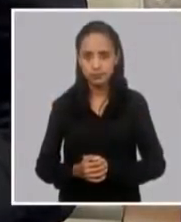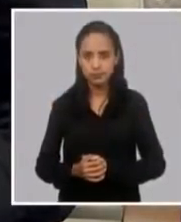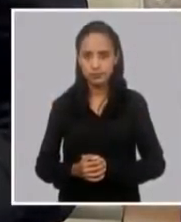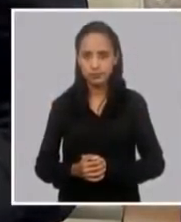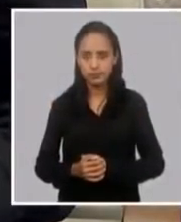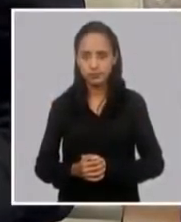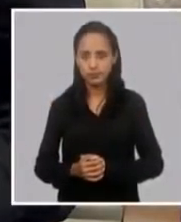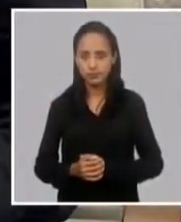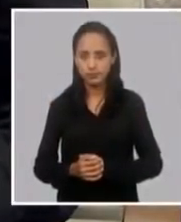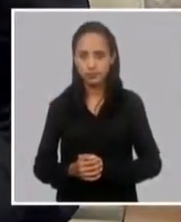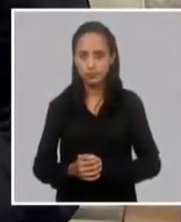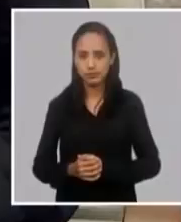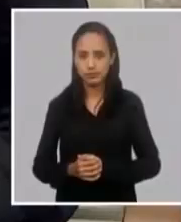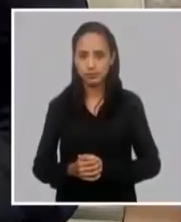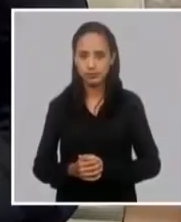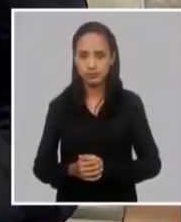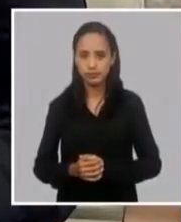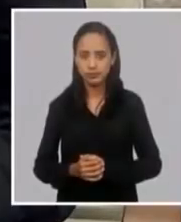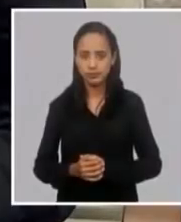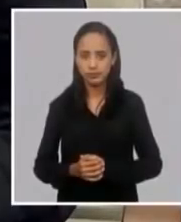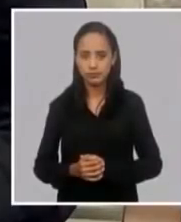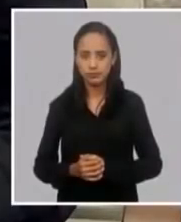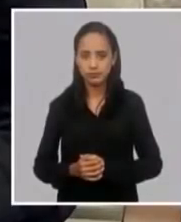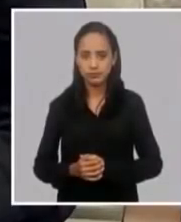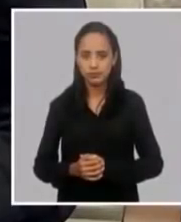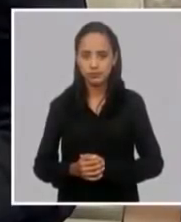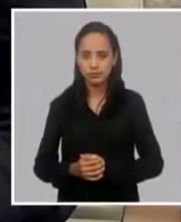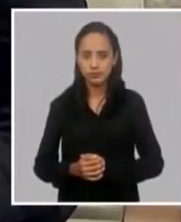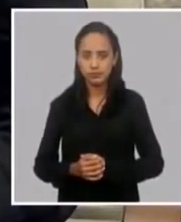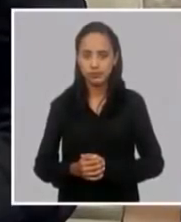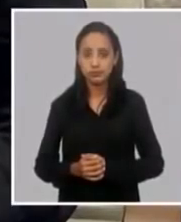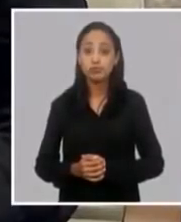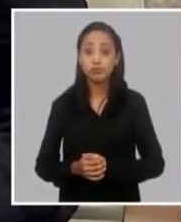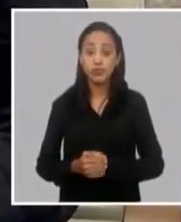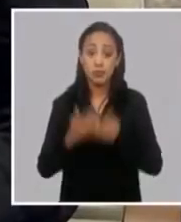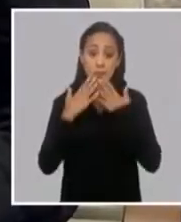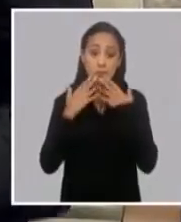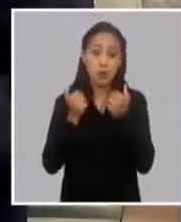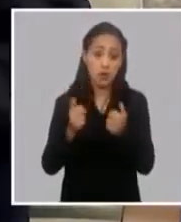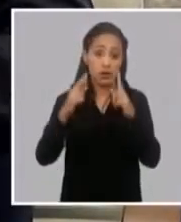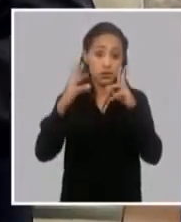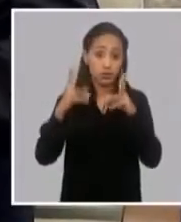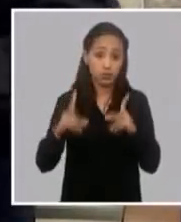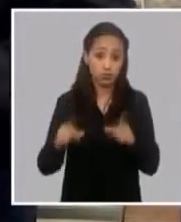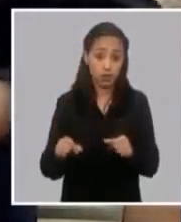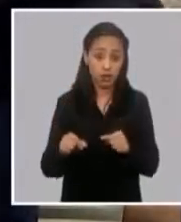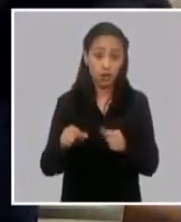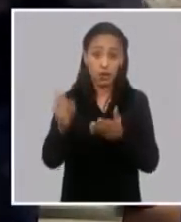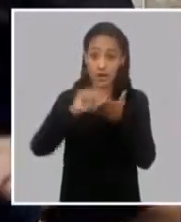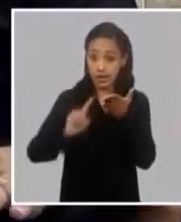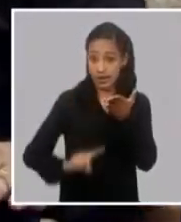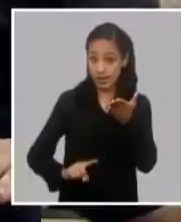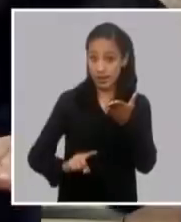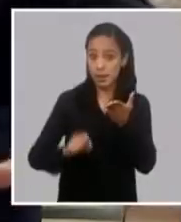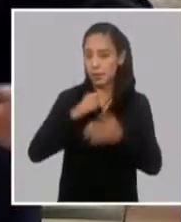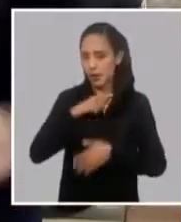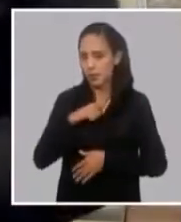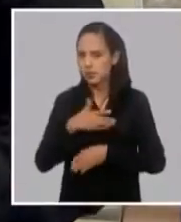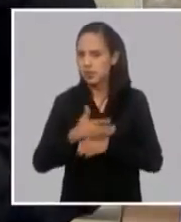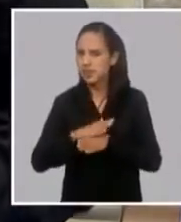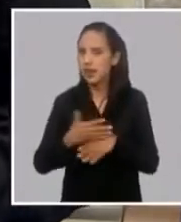garantizar una estabilidad, estabilidad en el Sistema Energético Nacional, que es decir, no hay apagones de manera